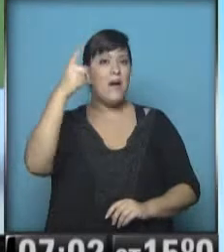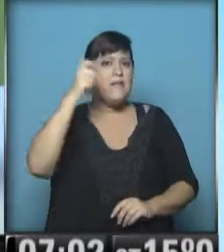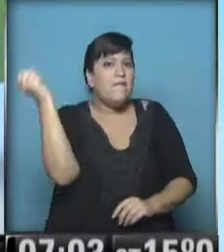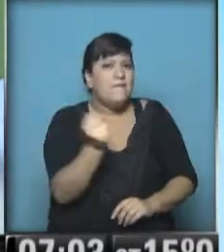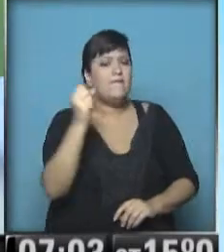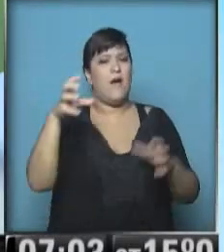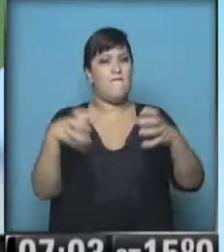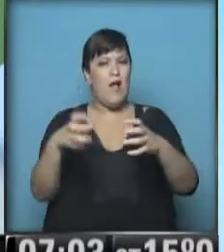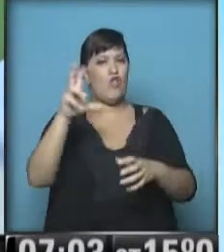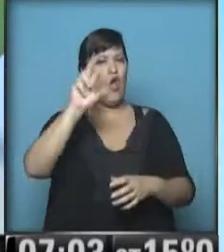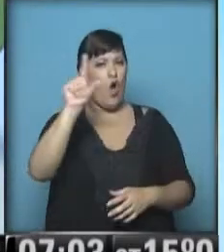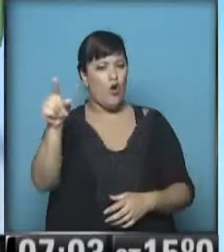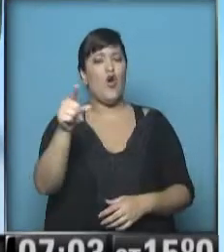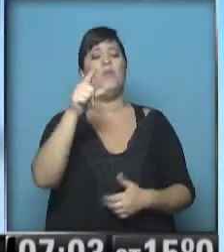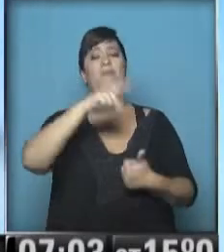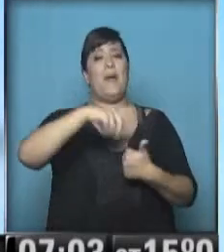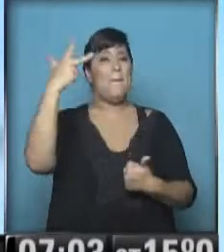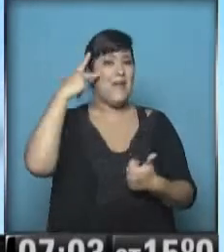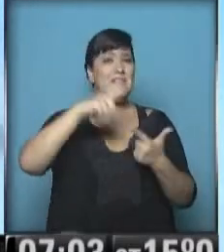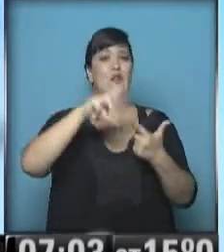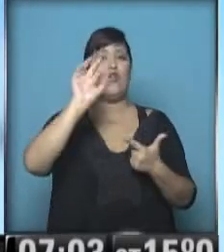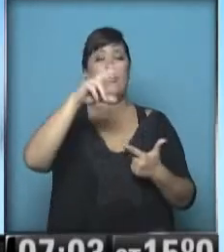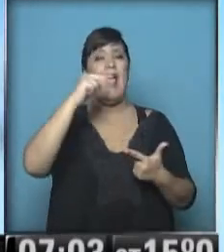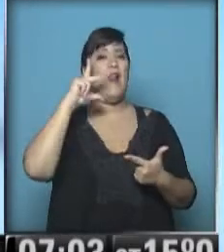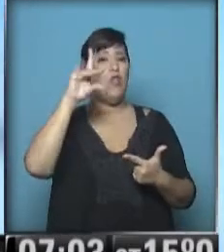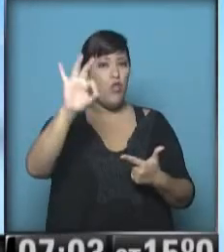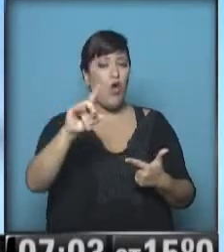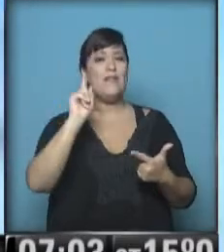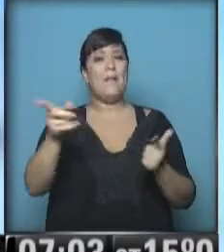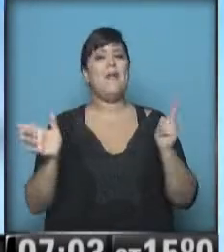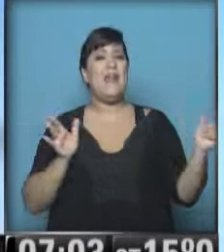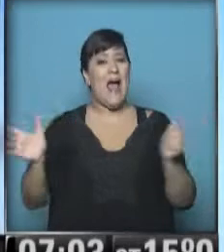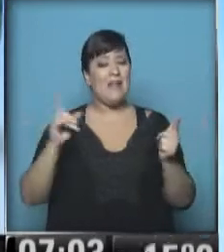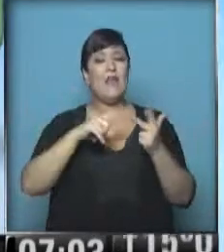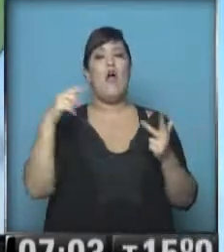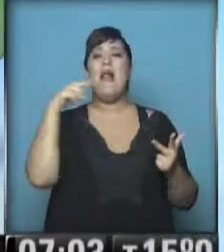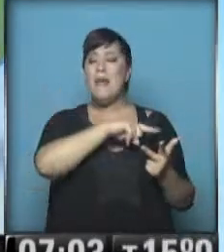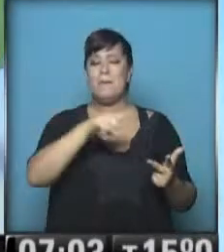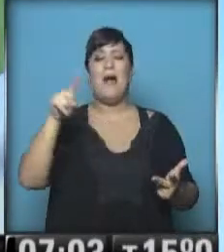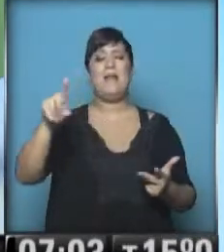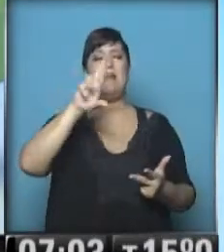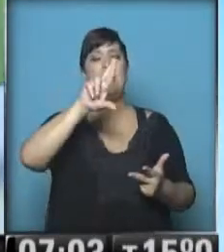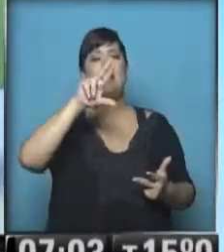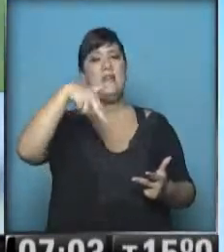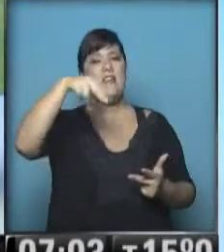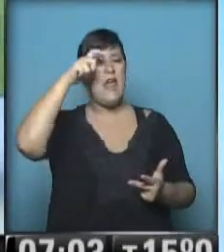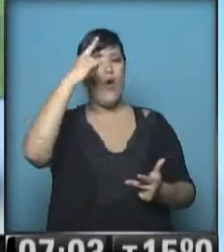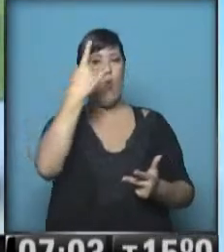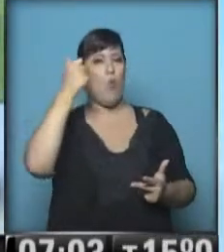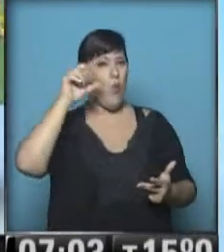de Oro. El capitán argentino quedó ternado junto a Cristiano Ronaldo y también está el arquero alemán, Manuel Neuer.